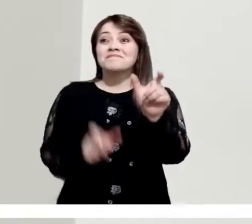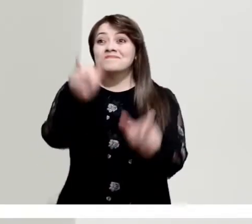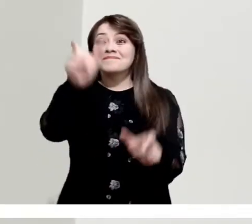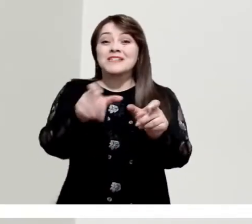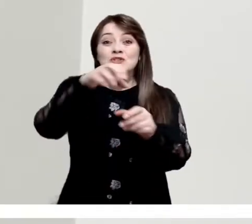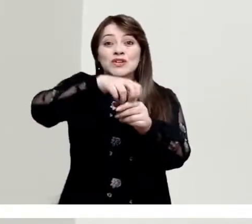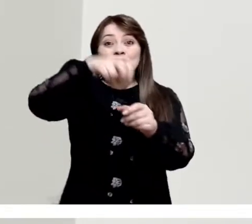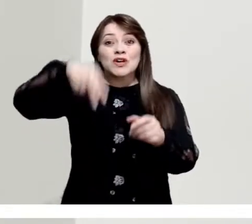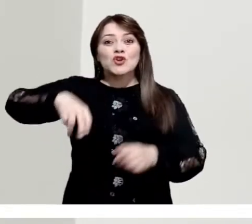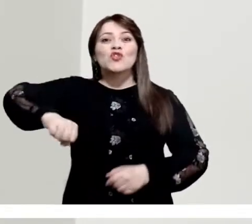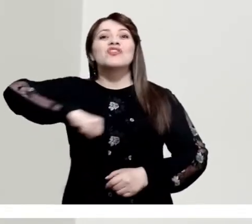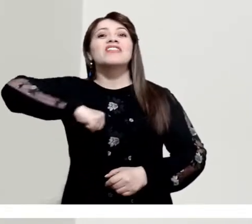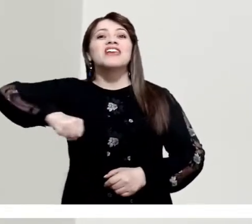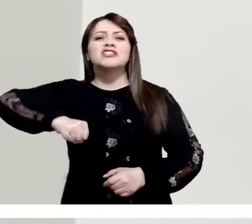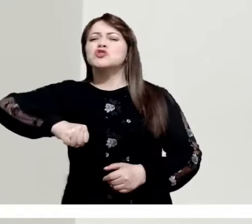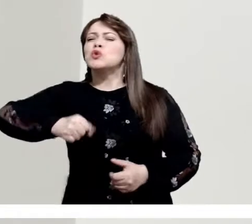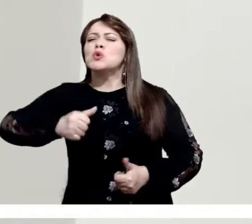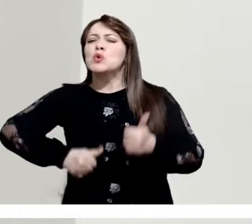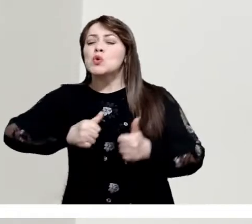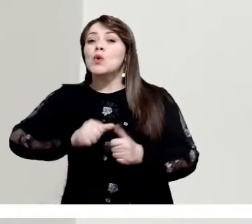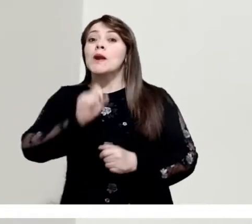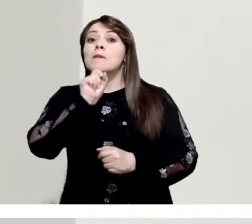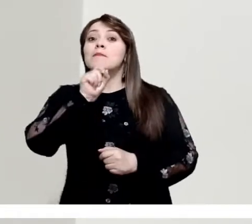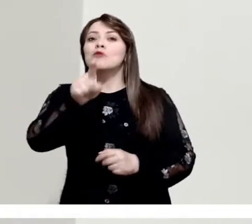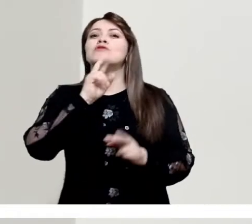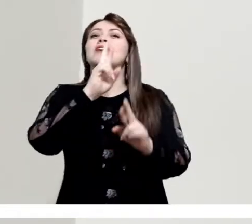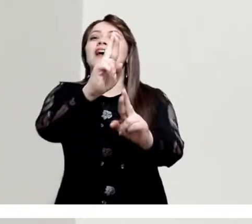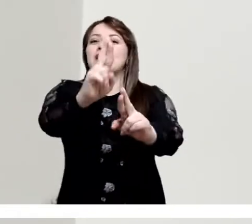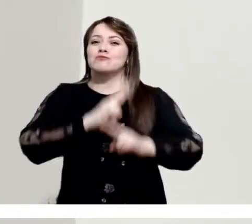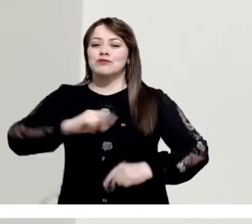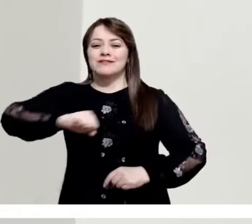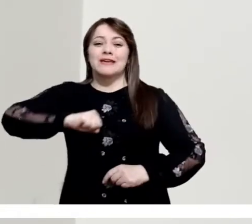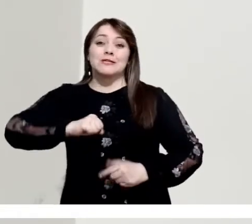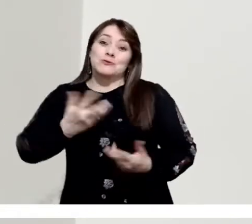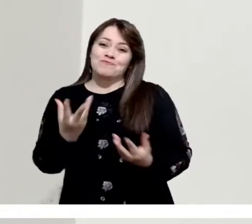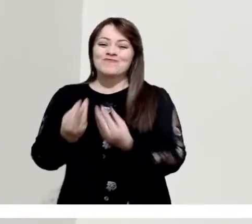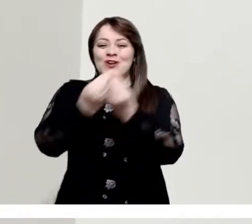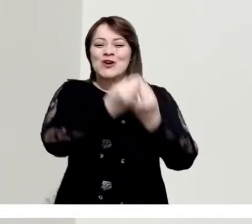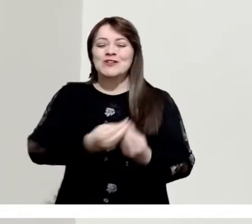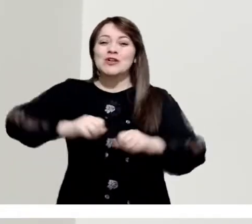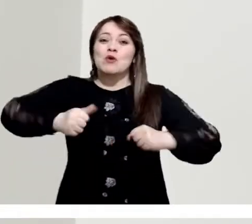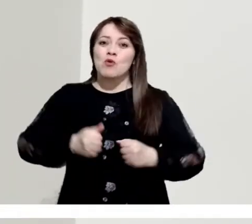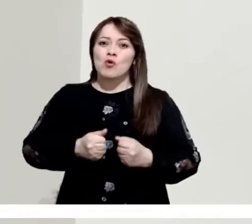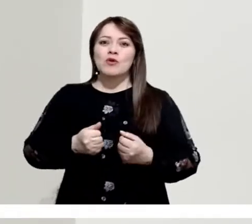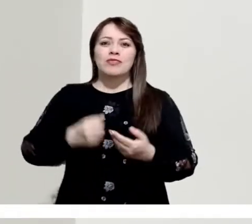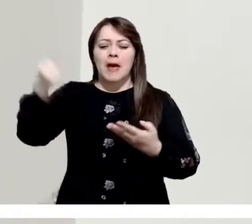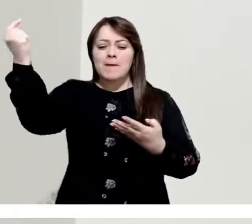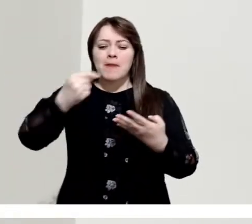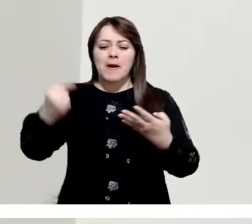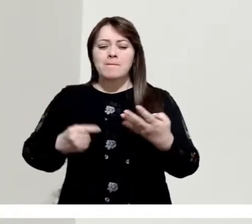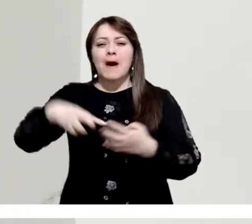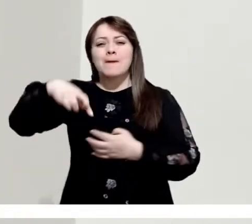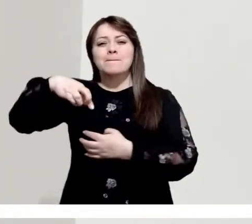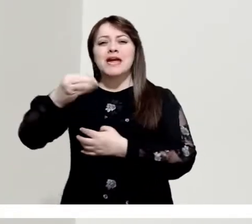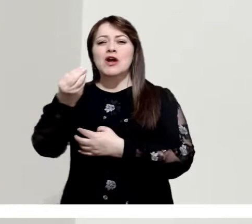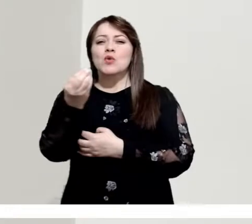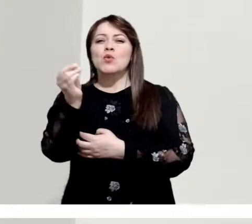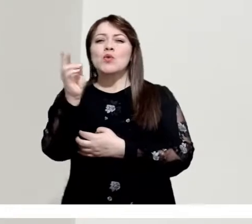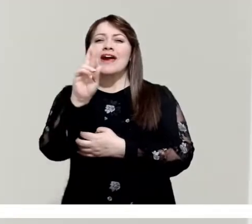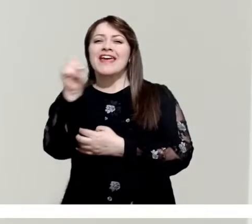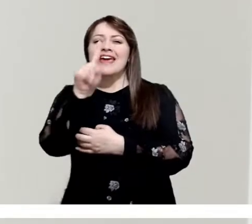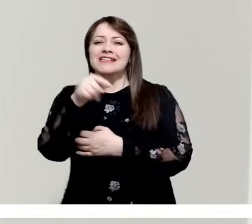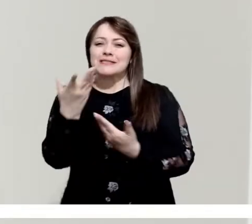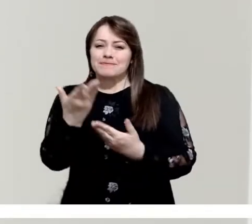Para garantizar el acceso de los ciudadanos a sus derechos, el Consejo de Bogotá cuenta con los siguientes mecanismos de PQRS.